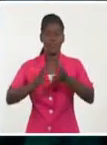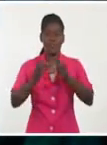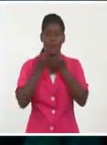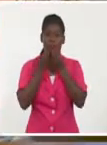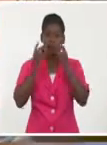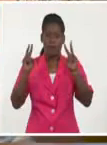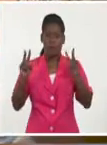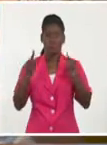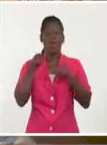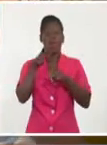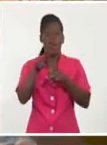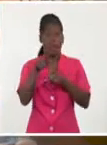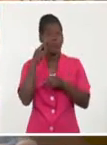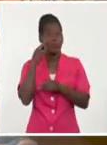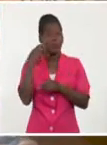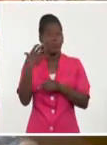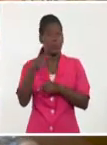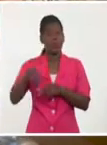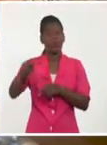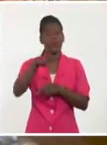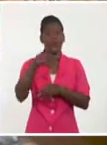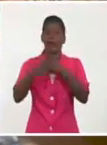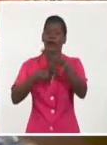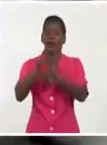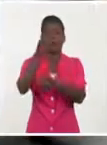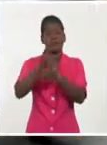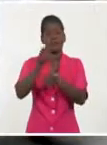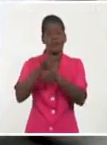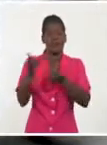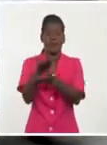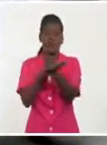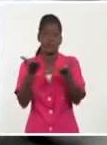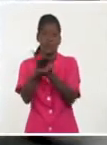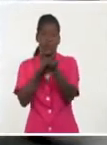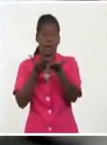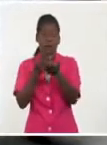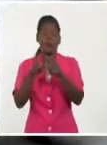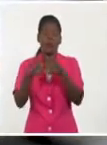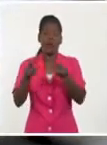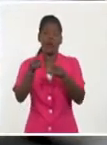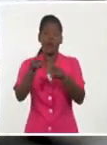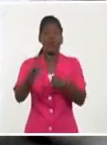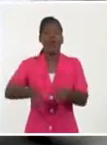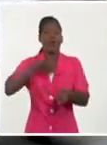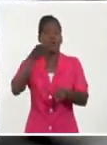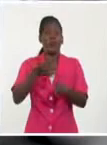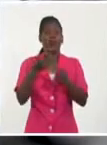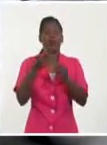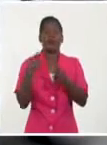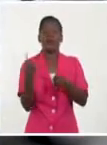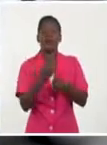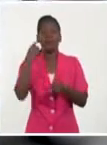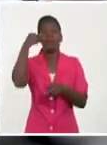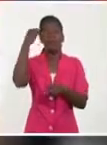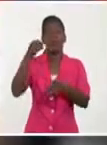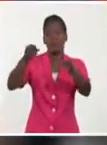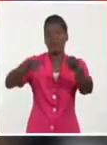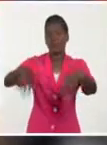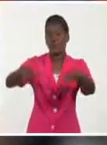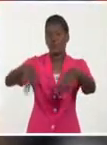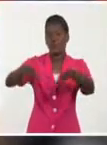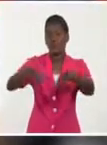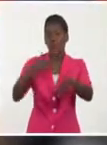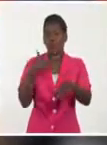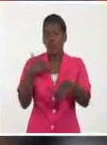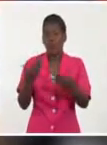autorizadas que, desde sus particulares contextos y circunstancias, nos acercarán a los tiempos, estiempos y